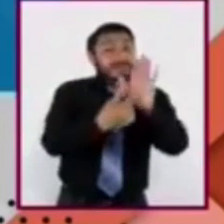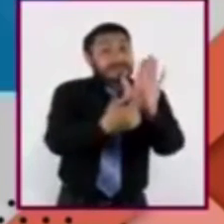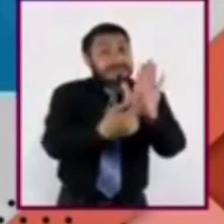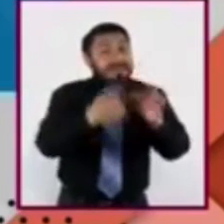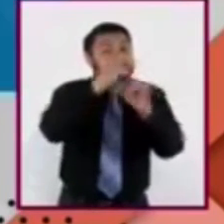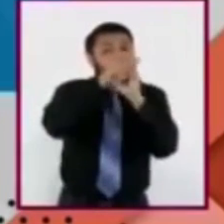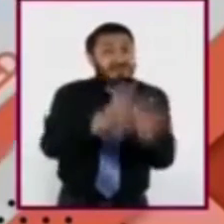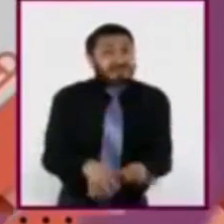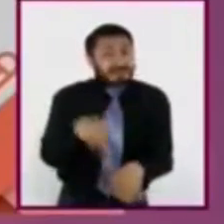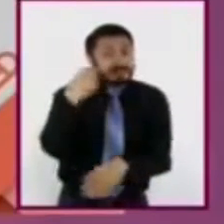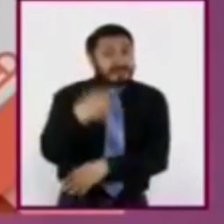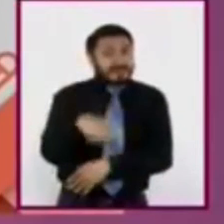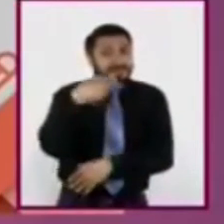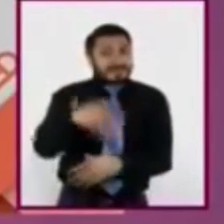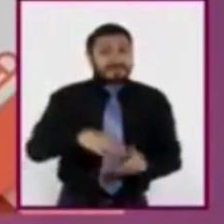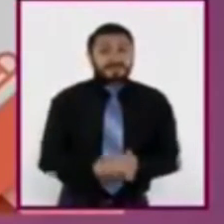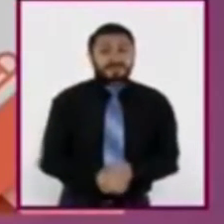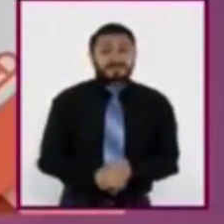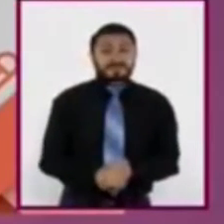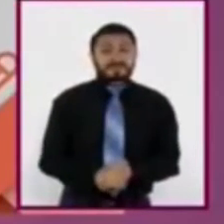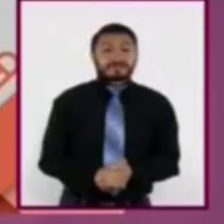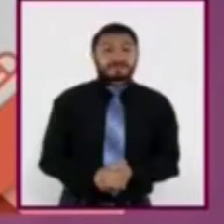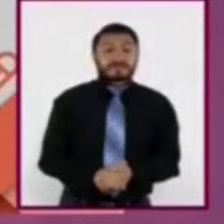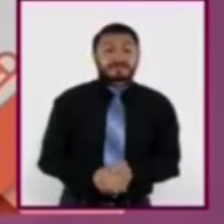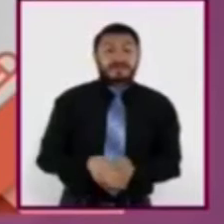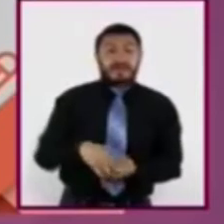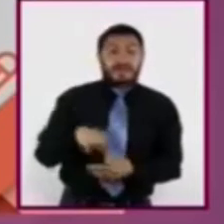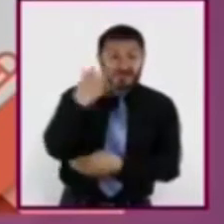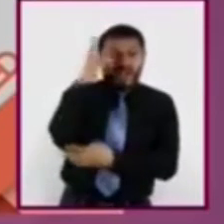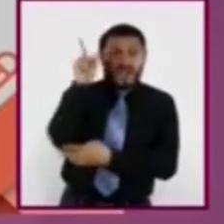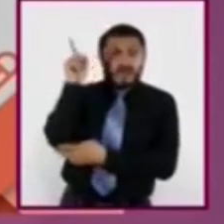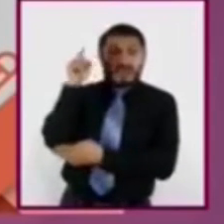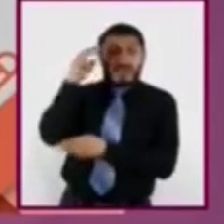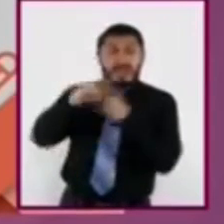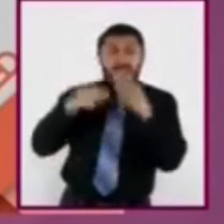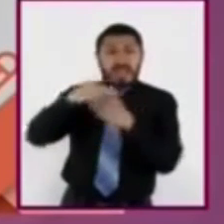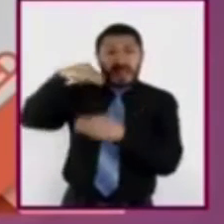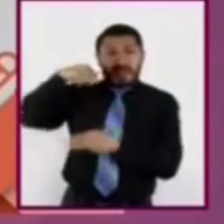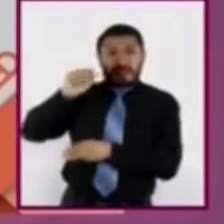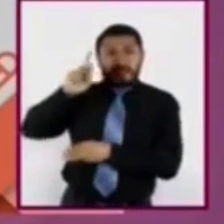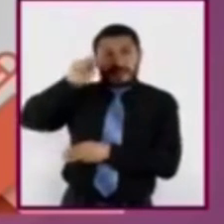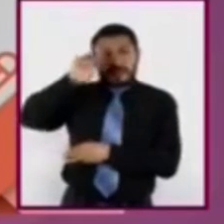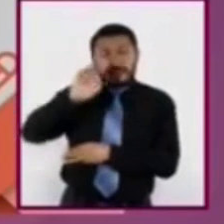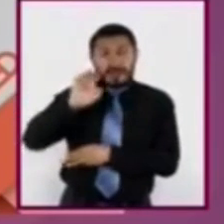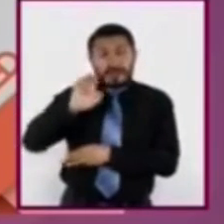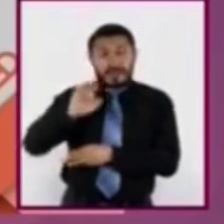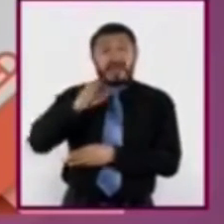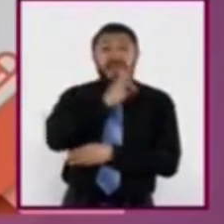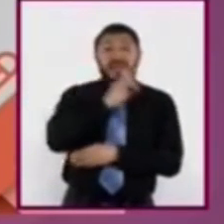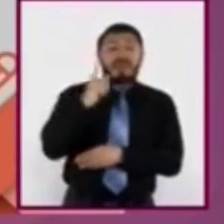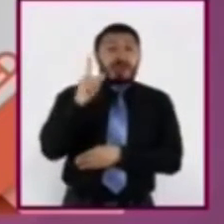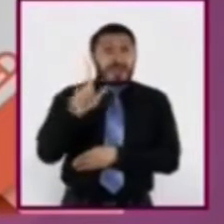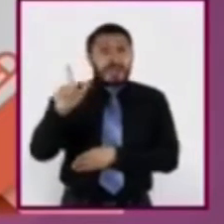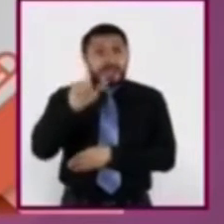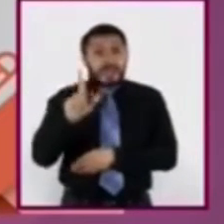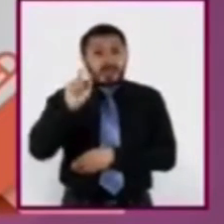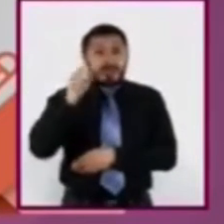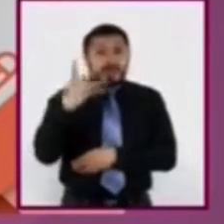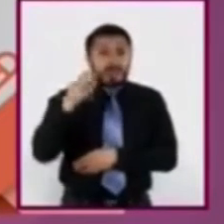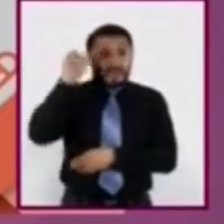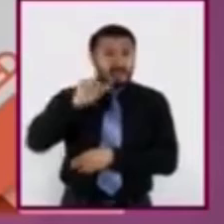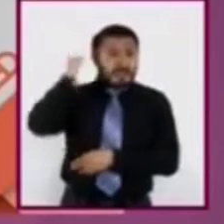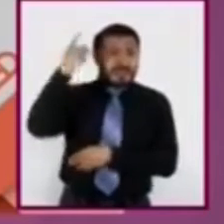siguiente nota titulada. ¿Hay árboles en Marte? Con fecha de lunes 24 de abril de 2017.